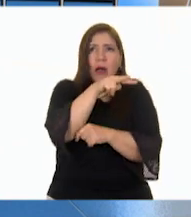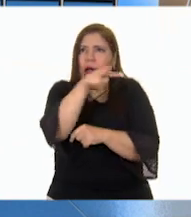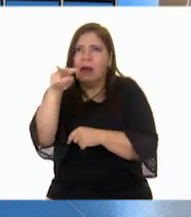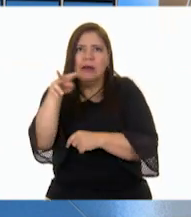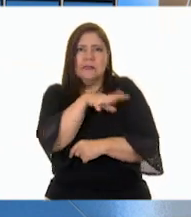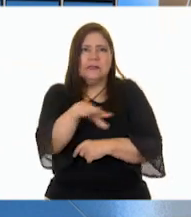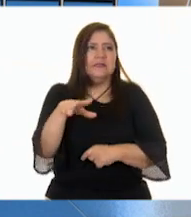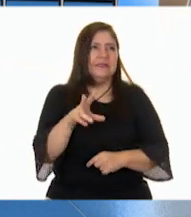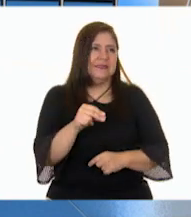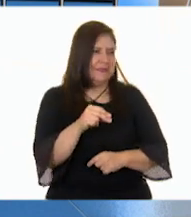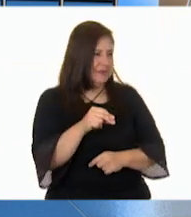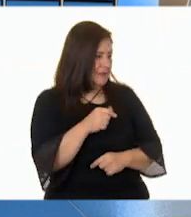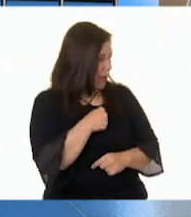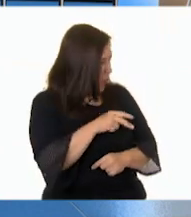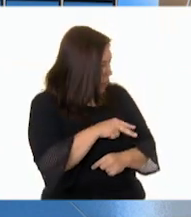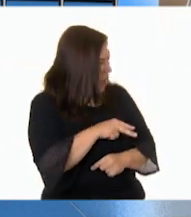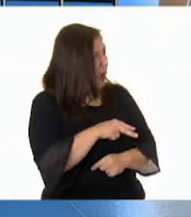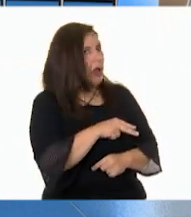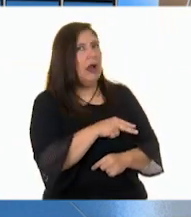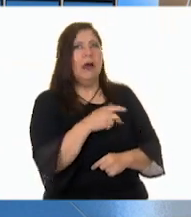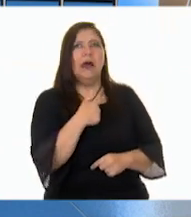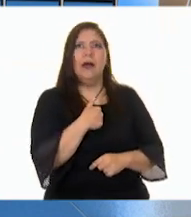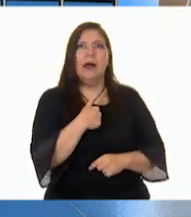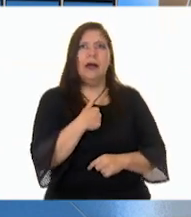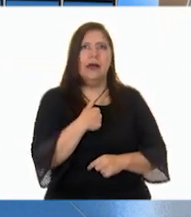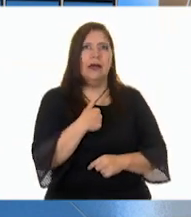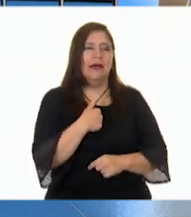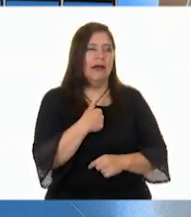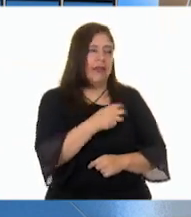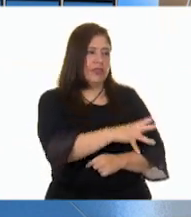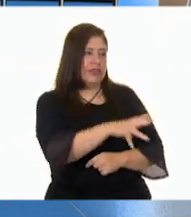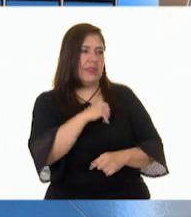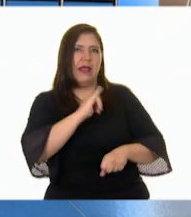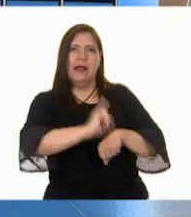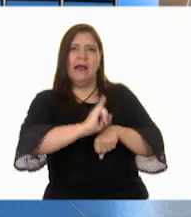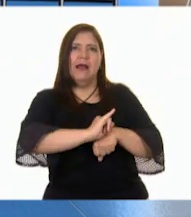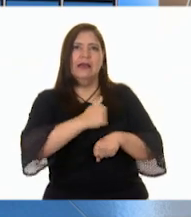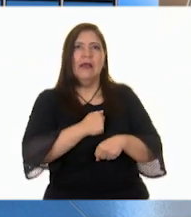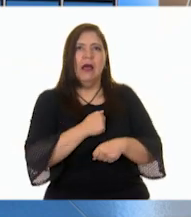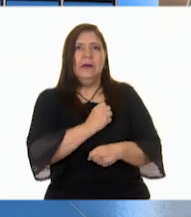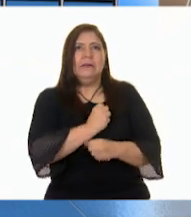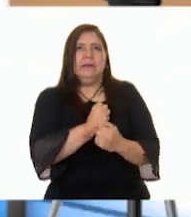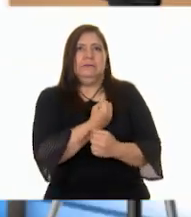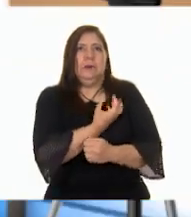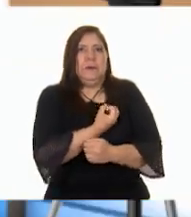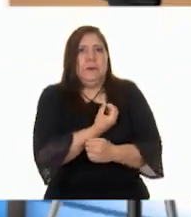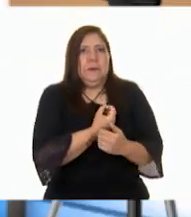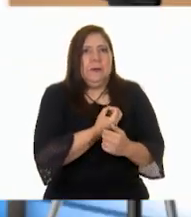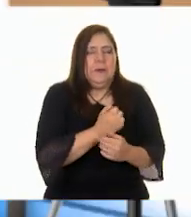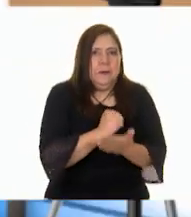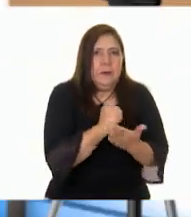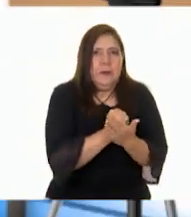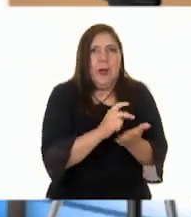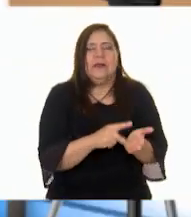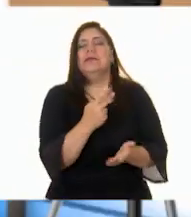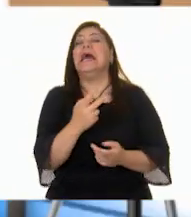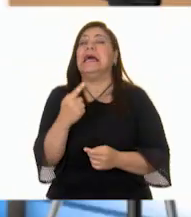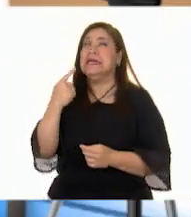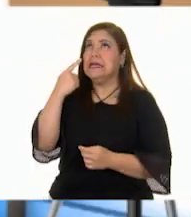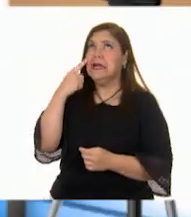¡Ay! Estás haciendo que aumenten los latidos de mi corazón de nuevo. ¡Ay! Pues, que